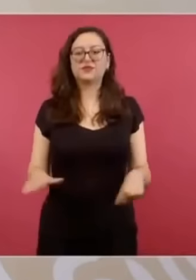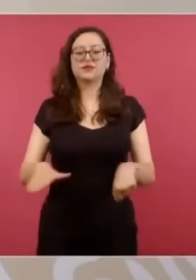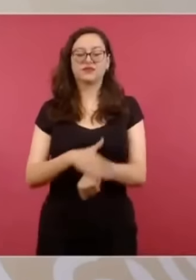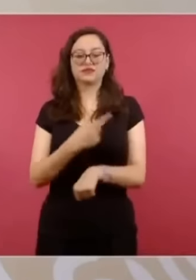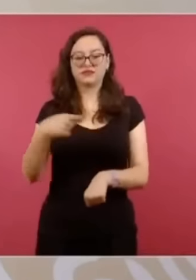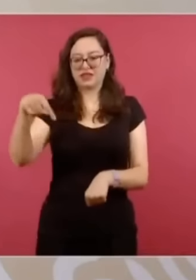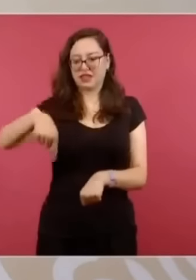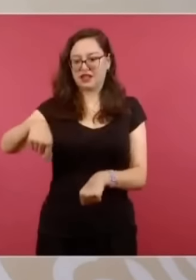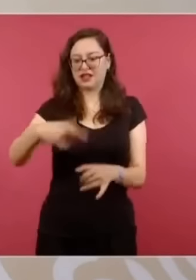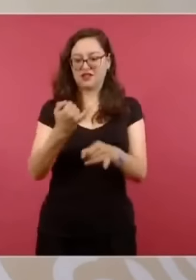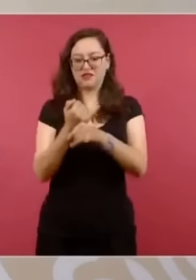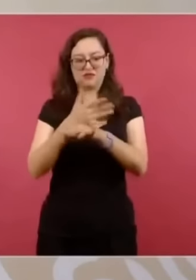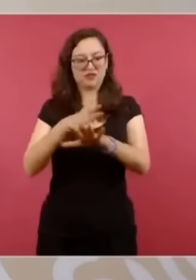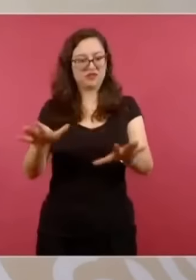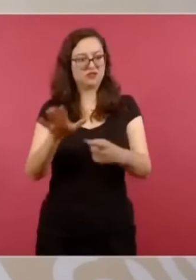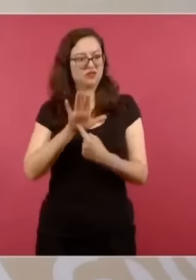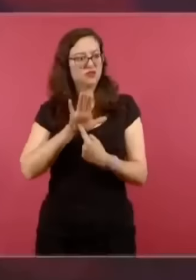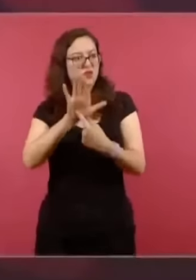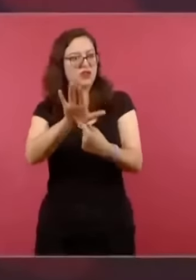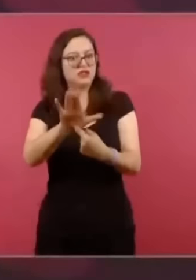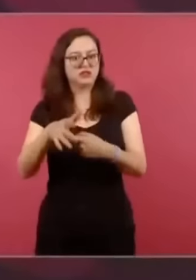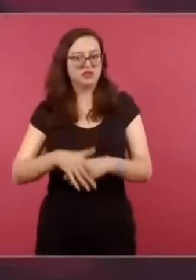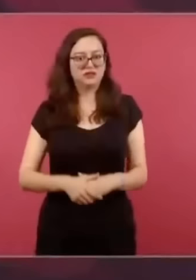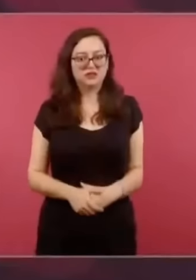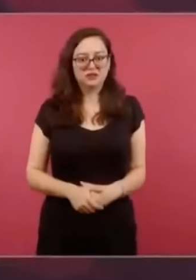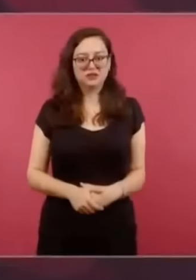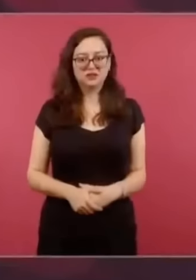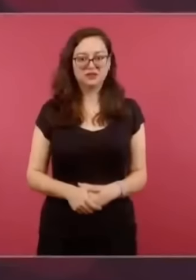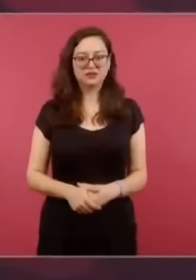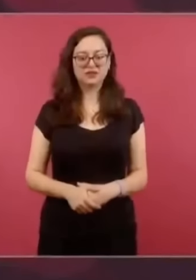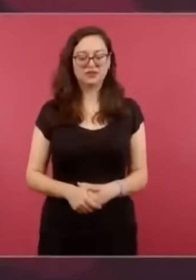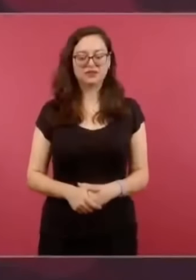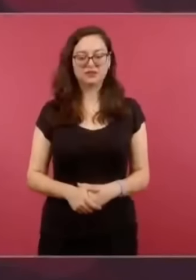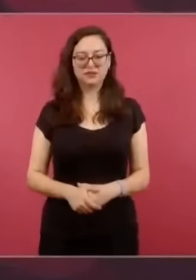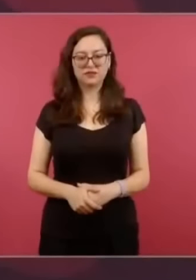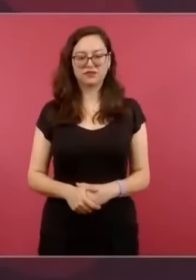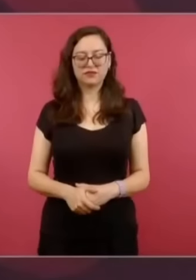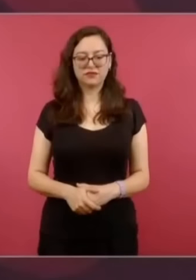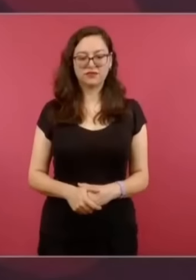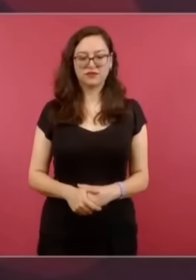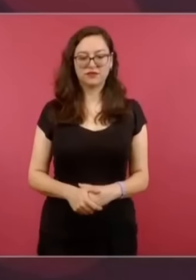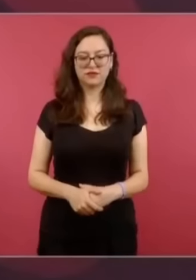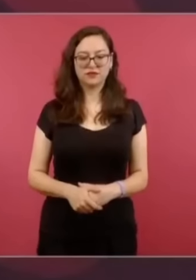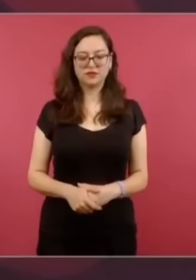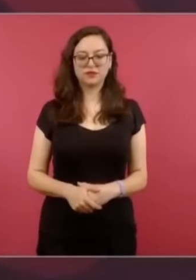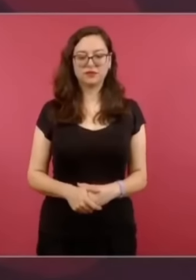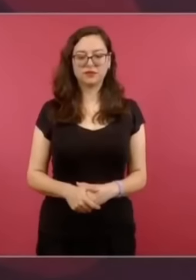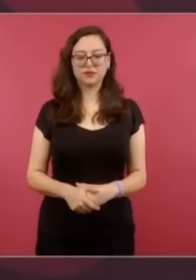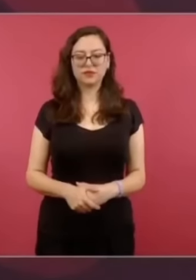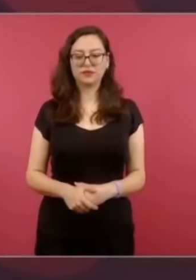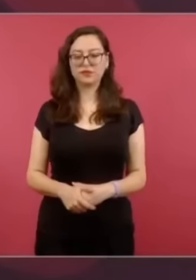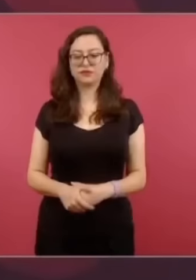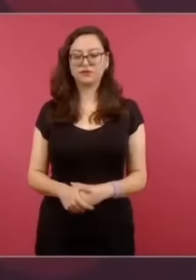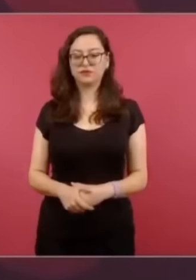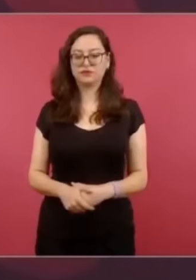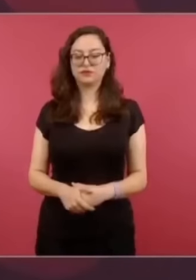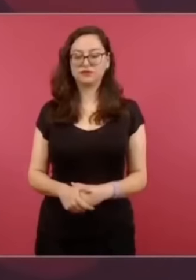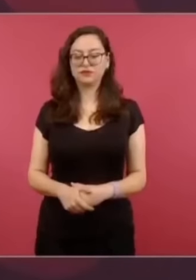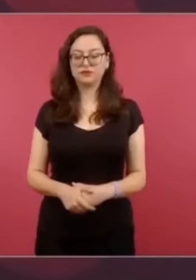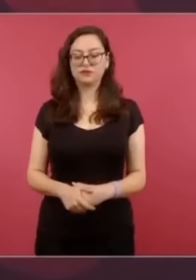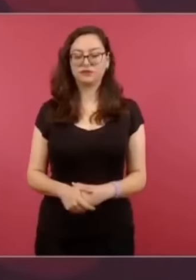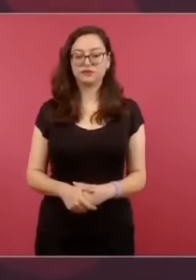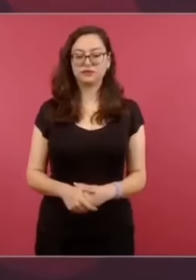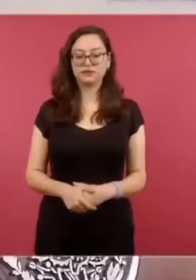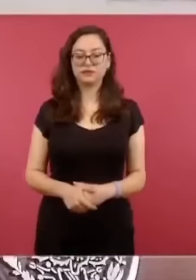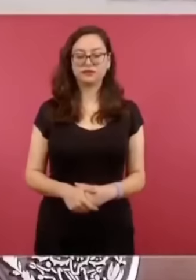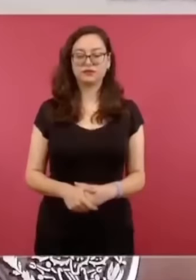información, ya Aguilar Camín